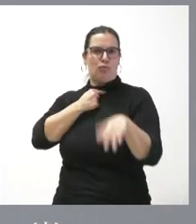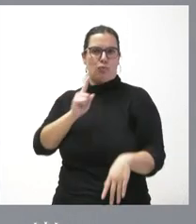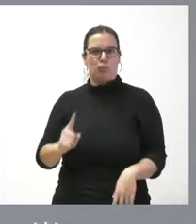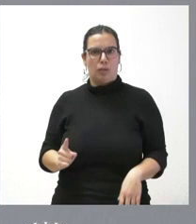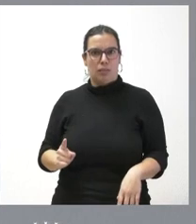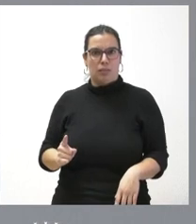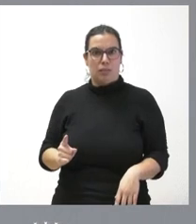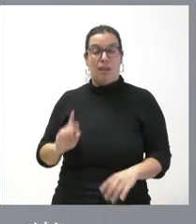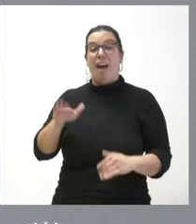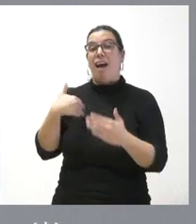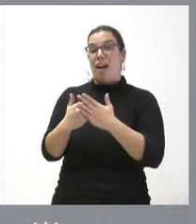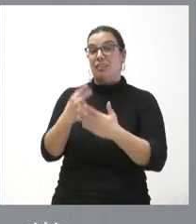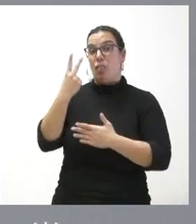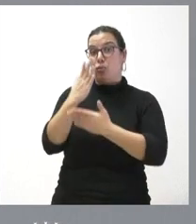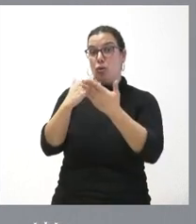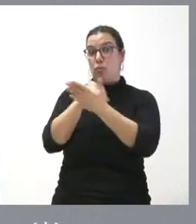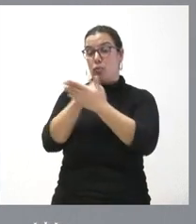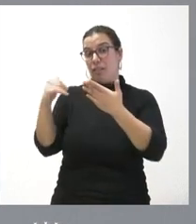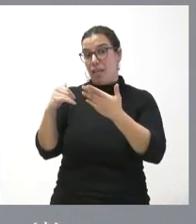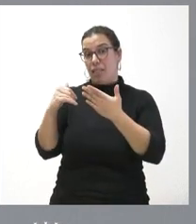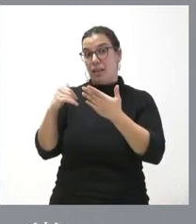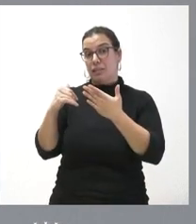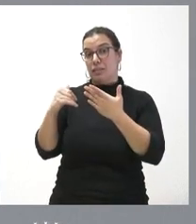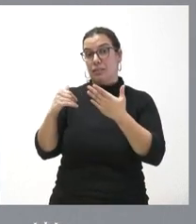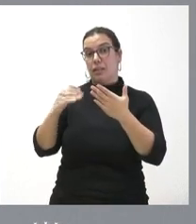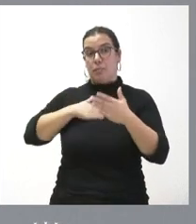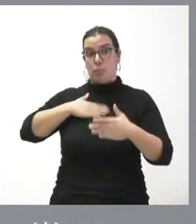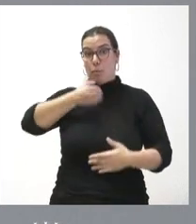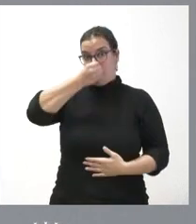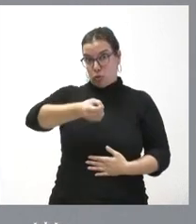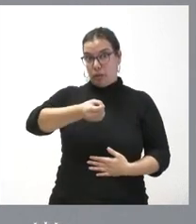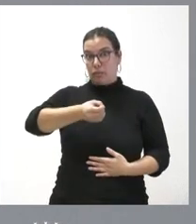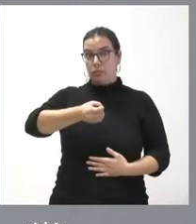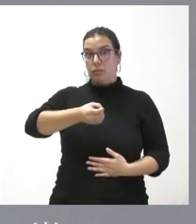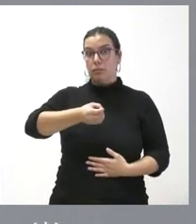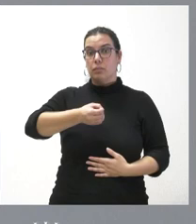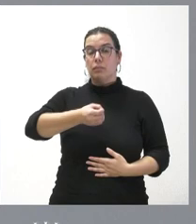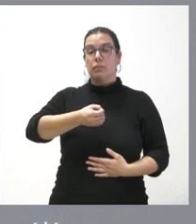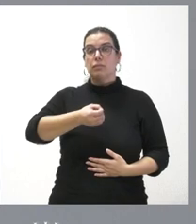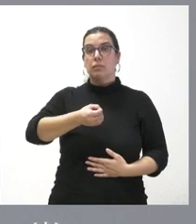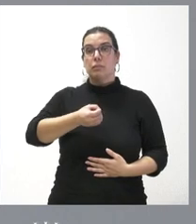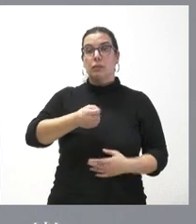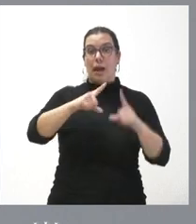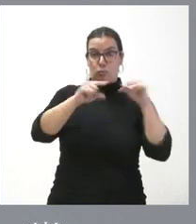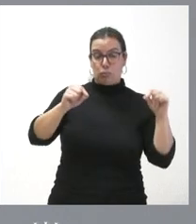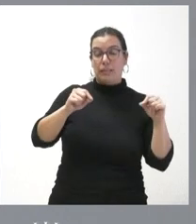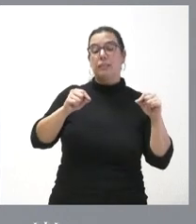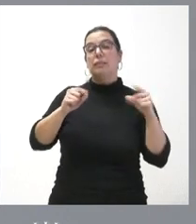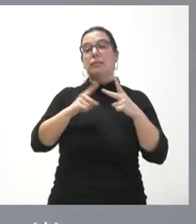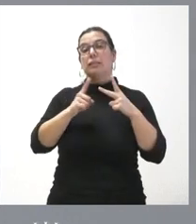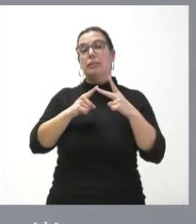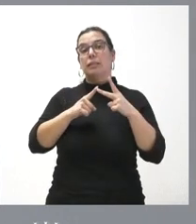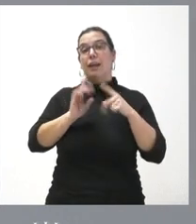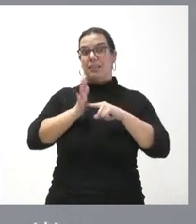las dos comunidades autónomas donde gobierna el Partido Socialista y son de régimen común que son Asturias y